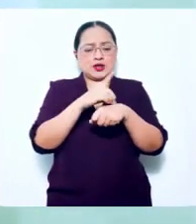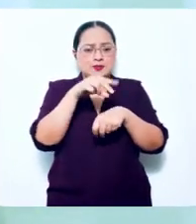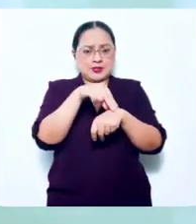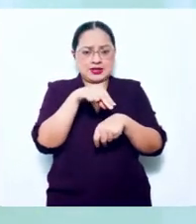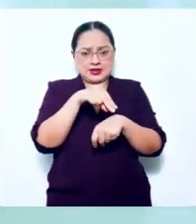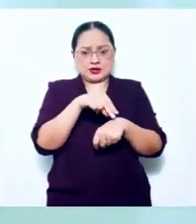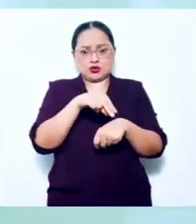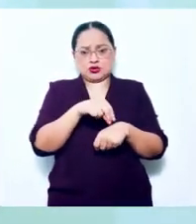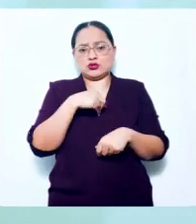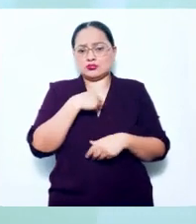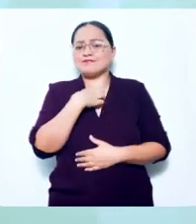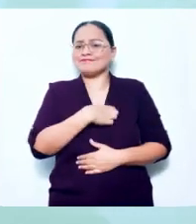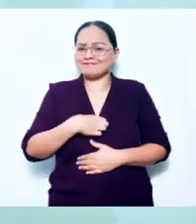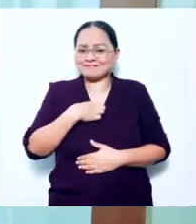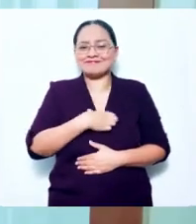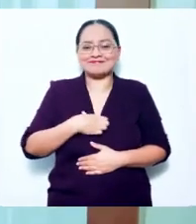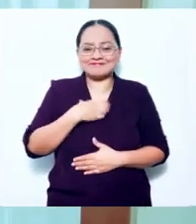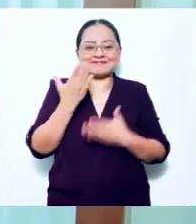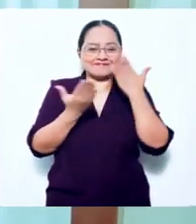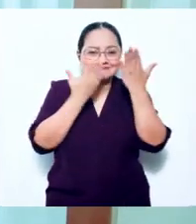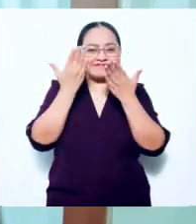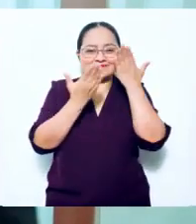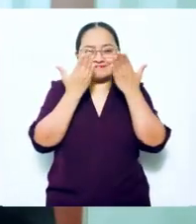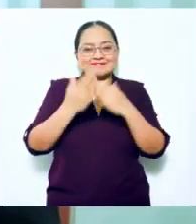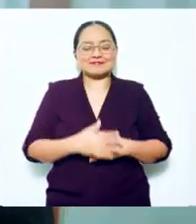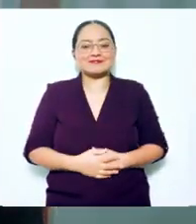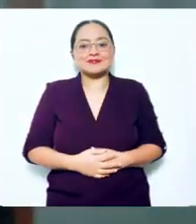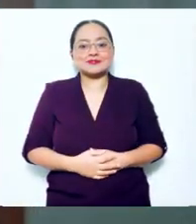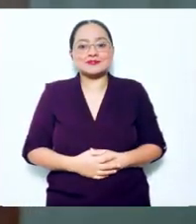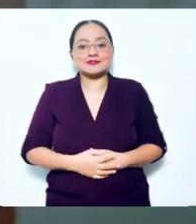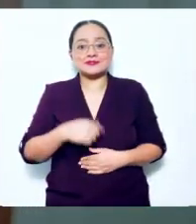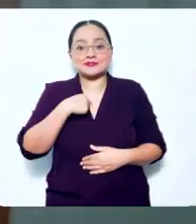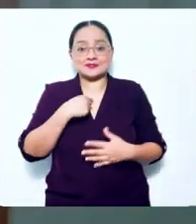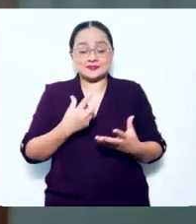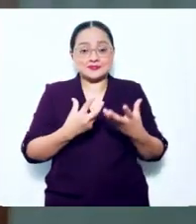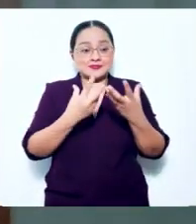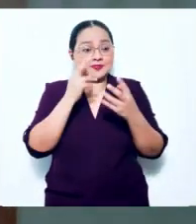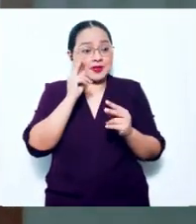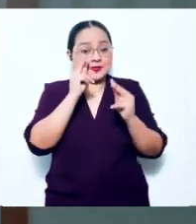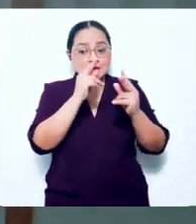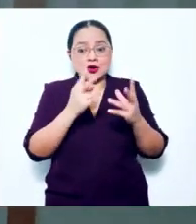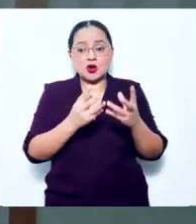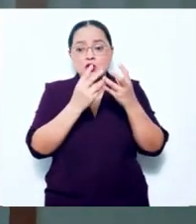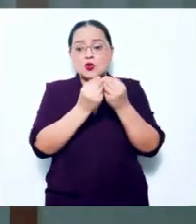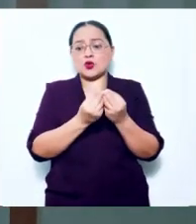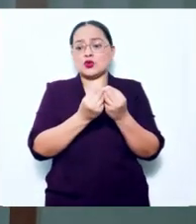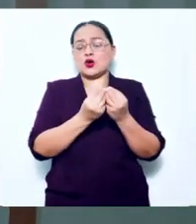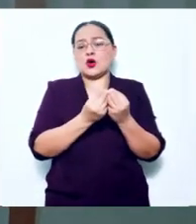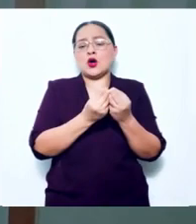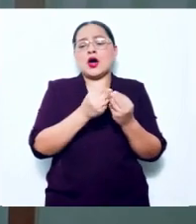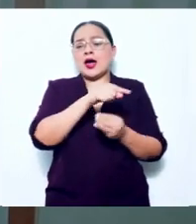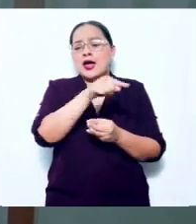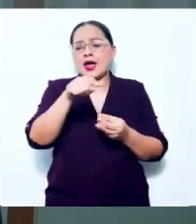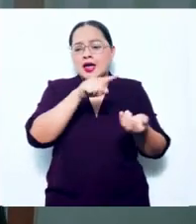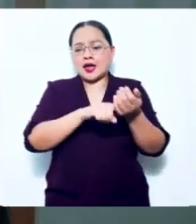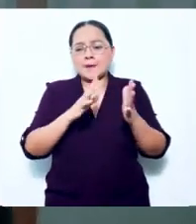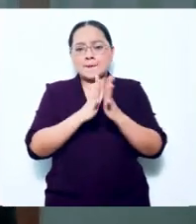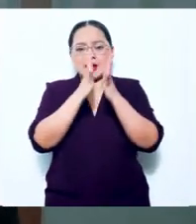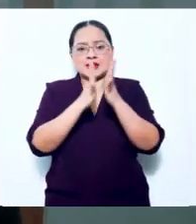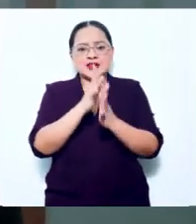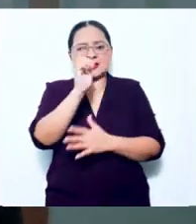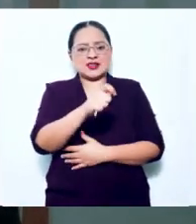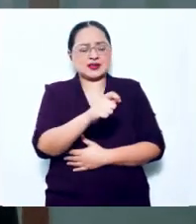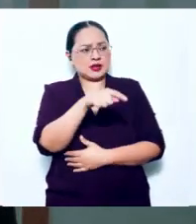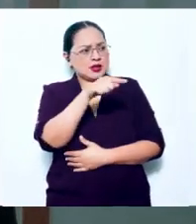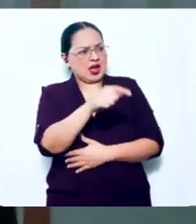Medicina. Muy contento que estuve en ese momento. Te hemos visto con Paul Villafuerte en las barras praderas. ¿En qué momentos